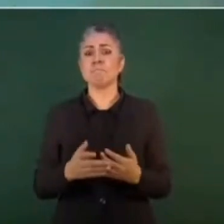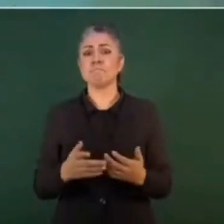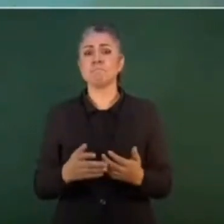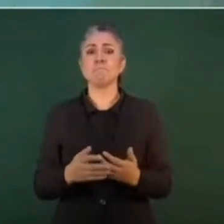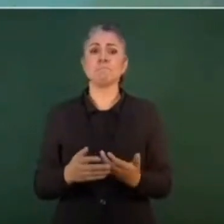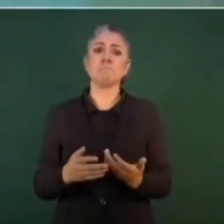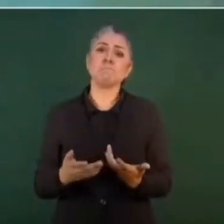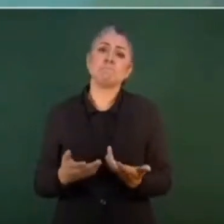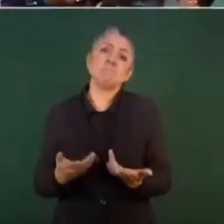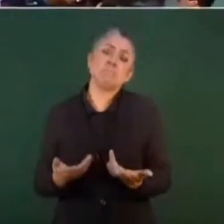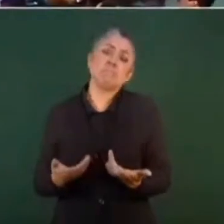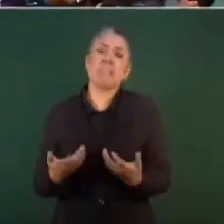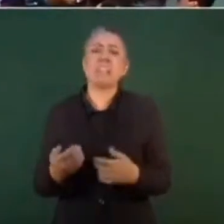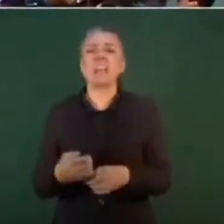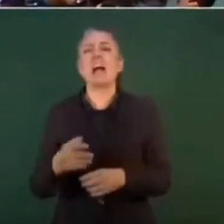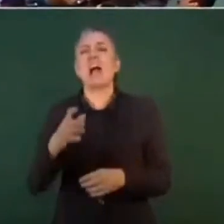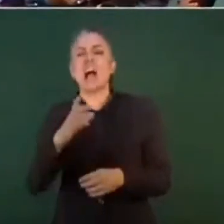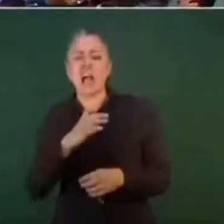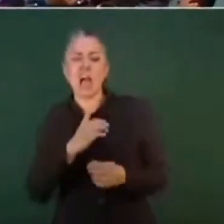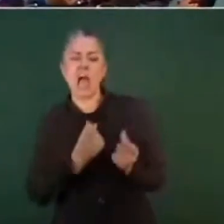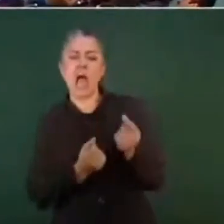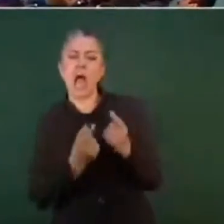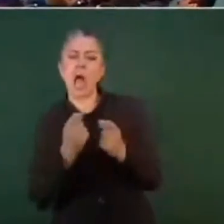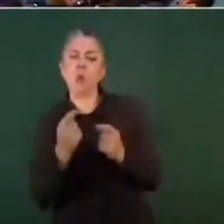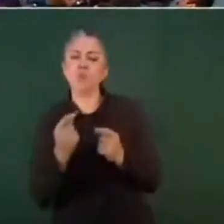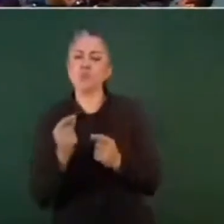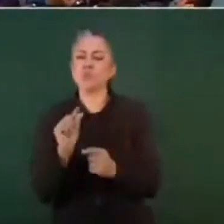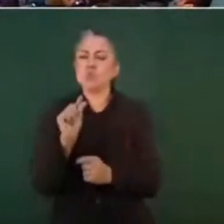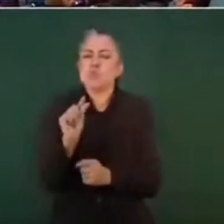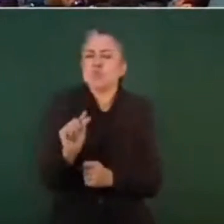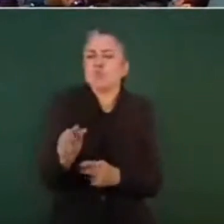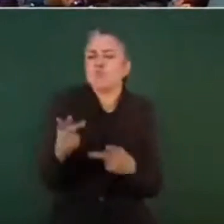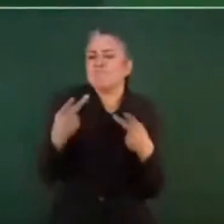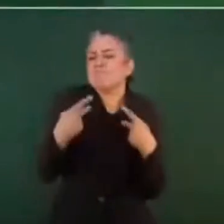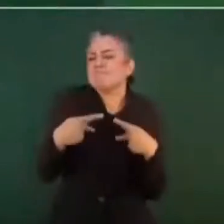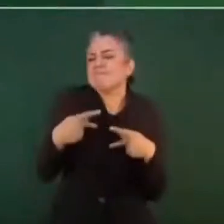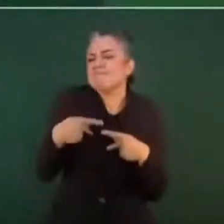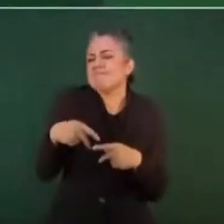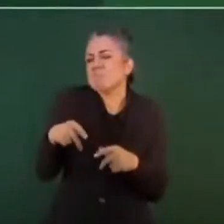hay minorías que